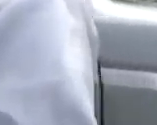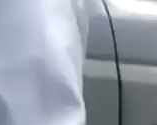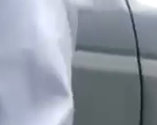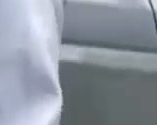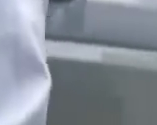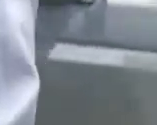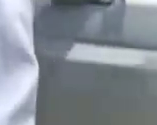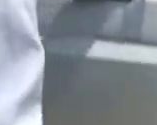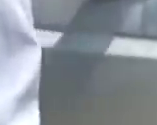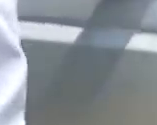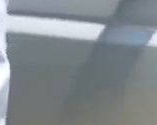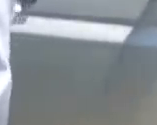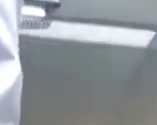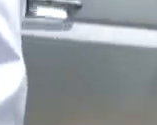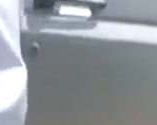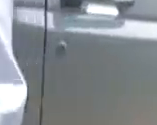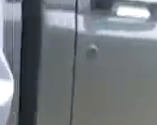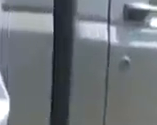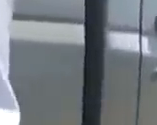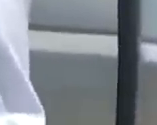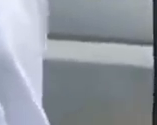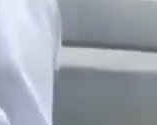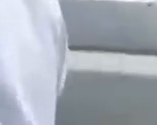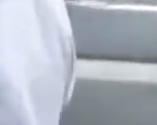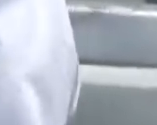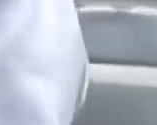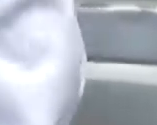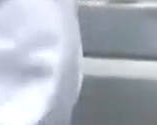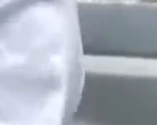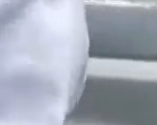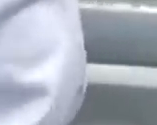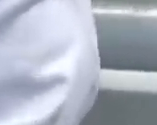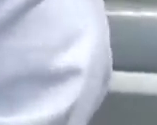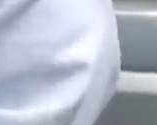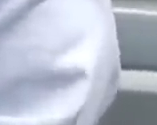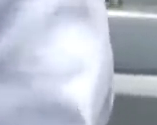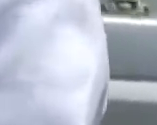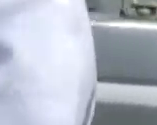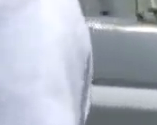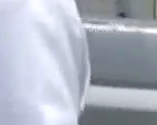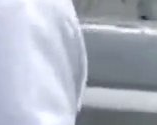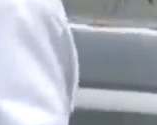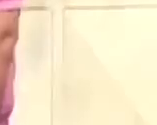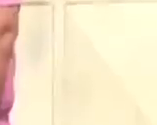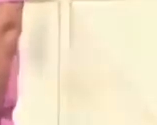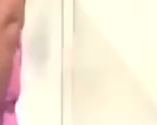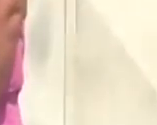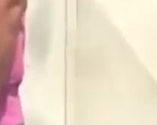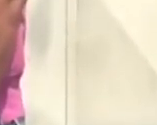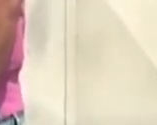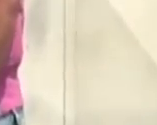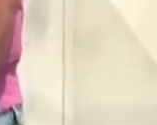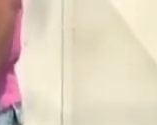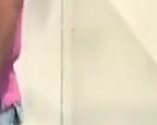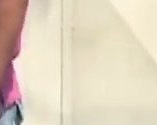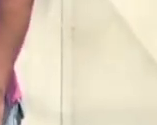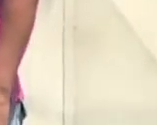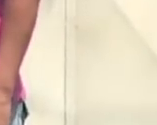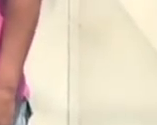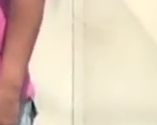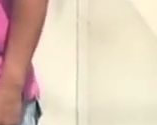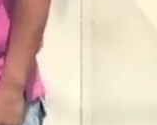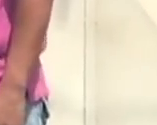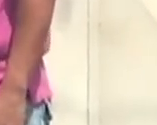alcanza todo el mínimo huequito, no se escapa nada. Pero